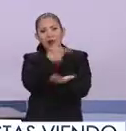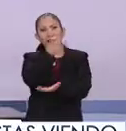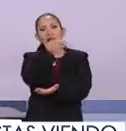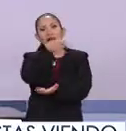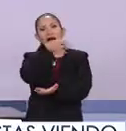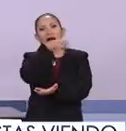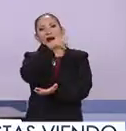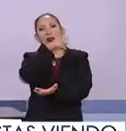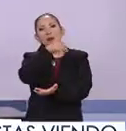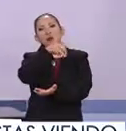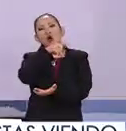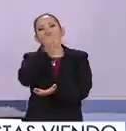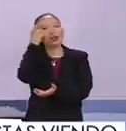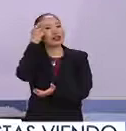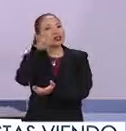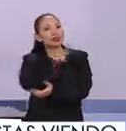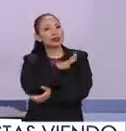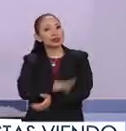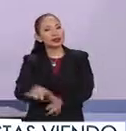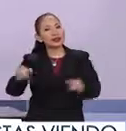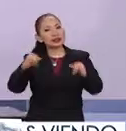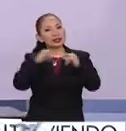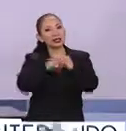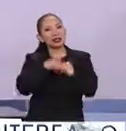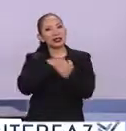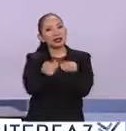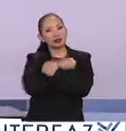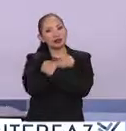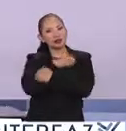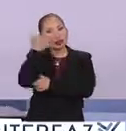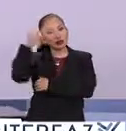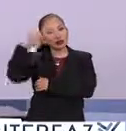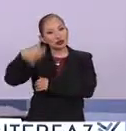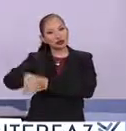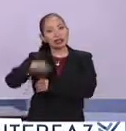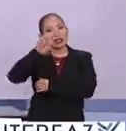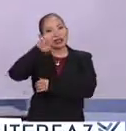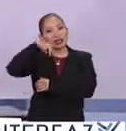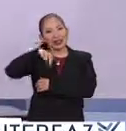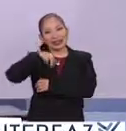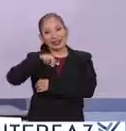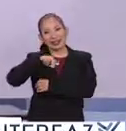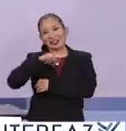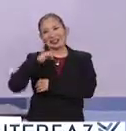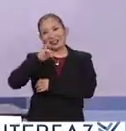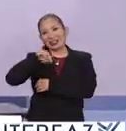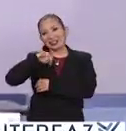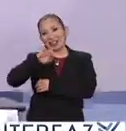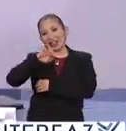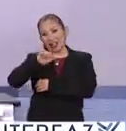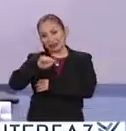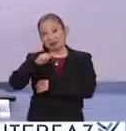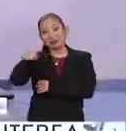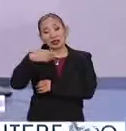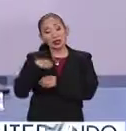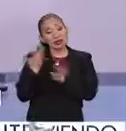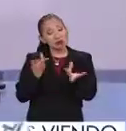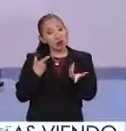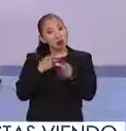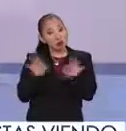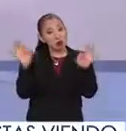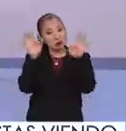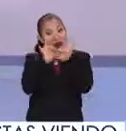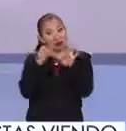Gerardo Molina Álvarez. es director general del Instituto Nacional para la Educación de los Adultos, que es una de las estrategias más importantes